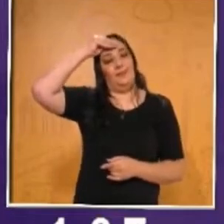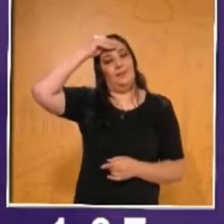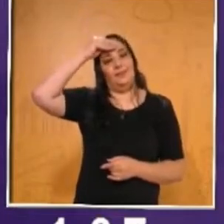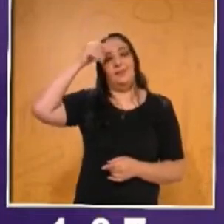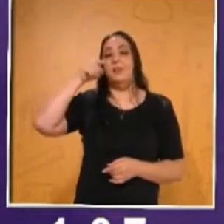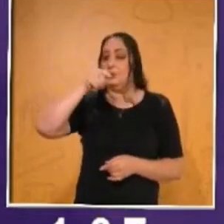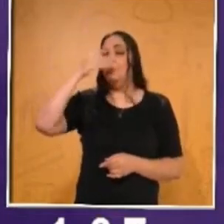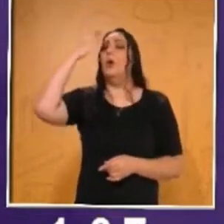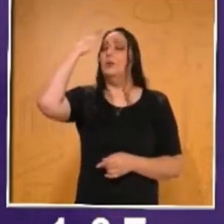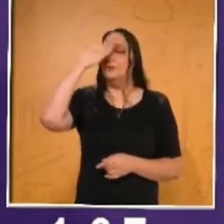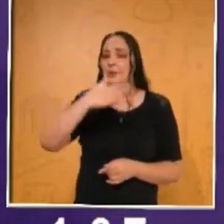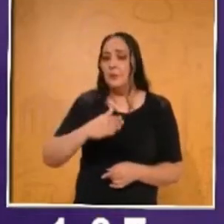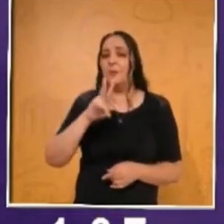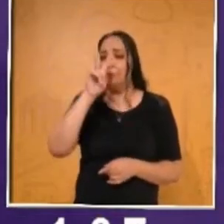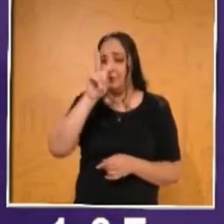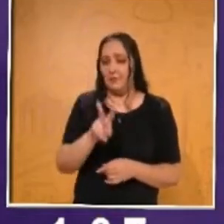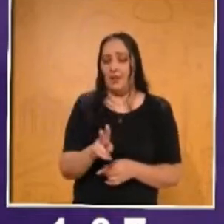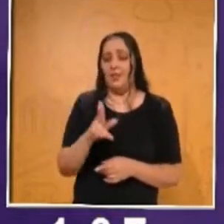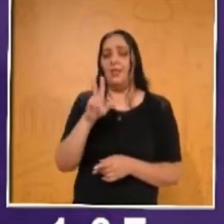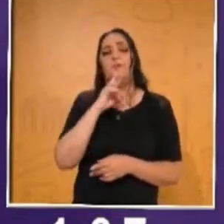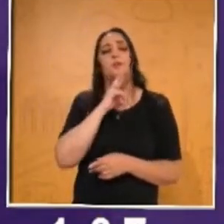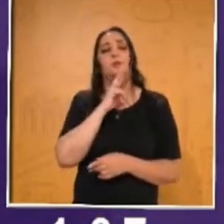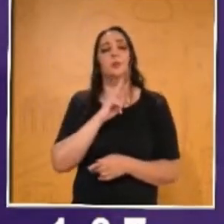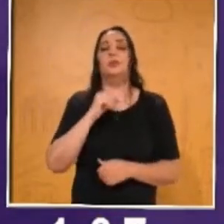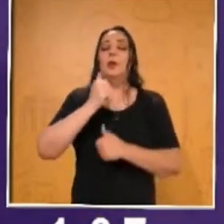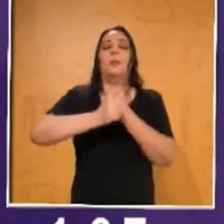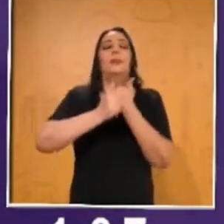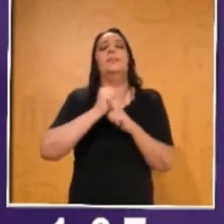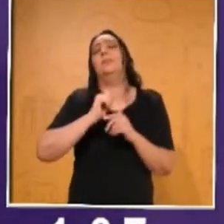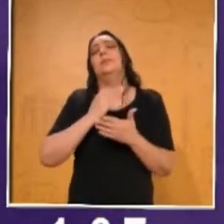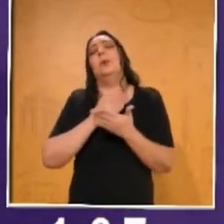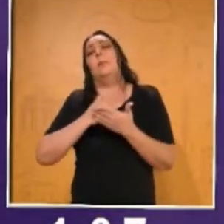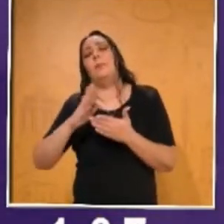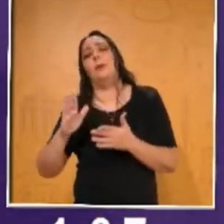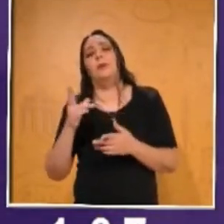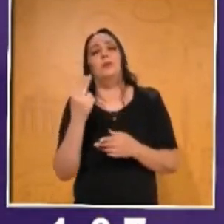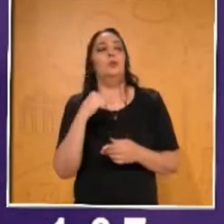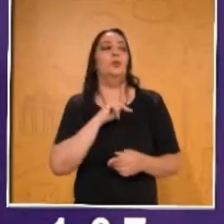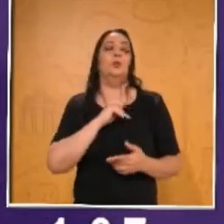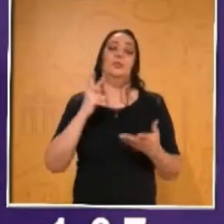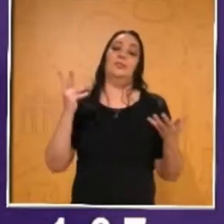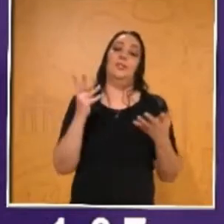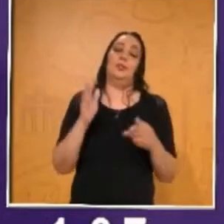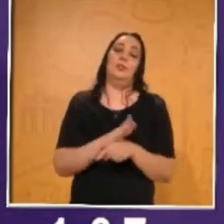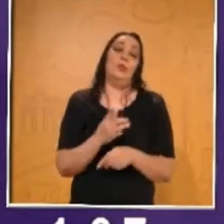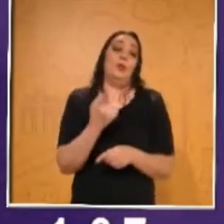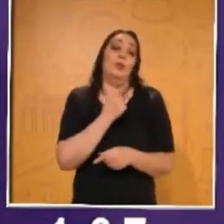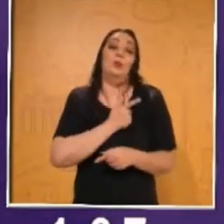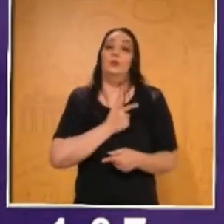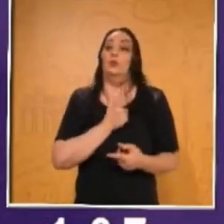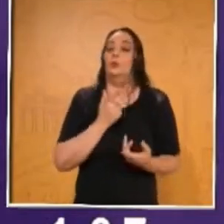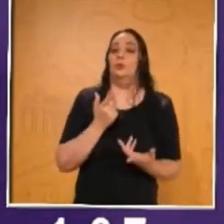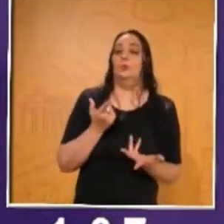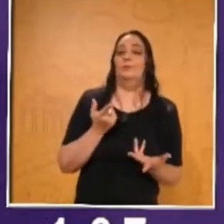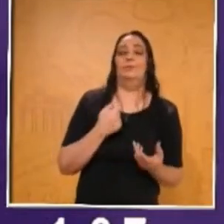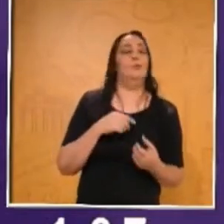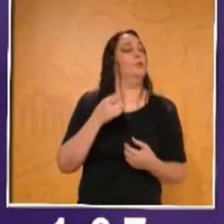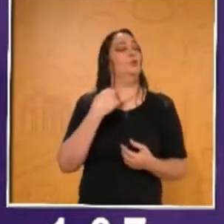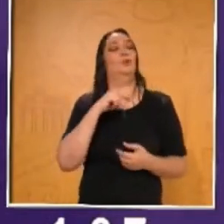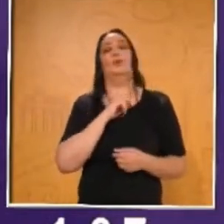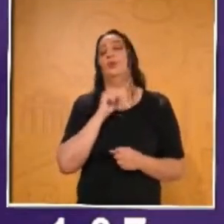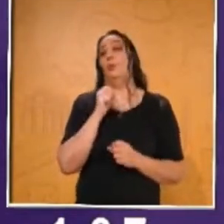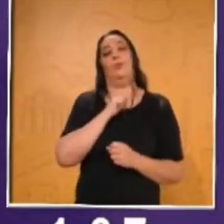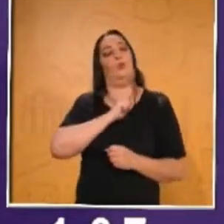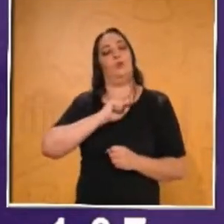Aprenderte lo que estamos viendo. Ya el participar es algo extra, es algo que estamos haciendo porque nosotros no somos conductores profesionales de